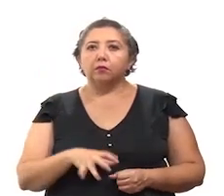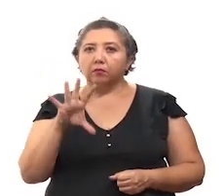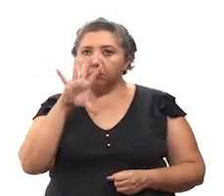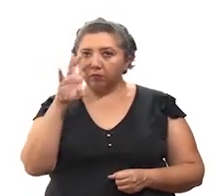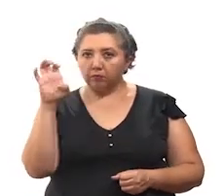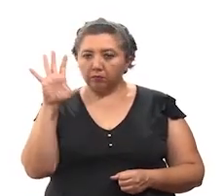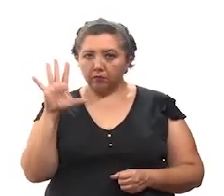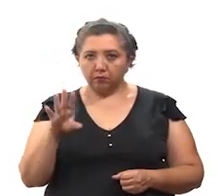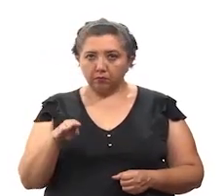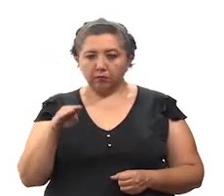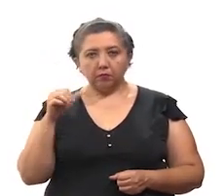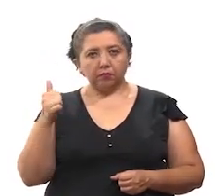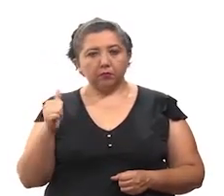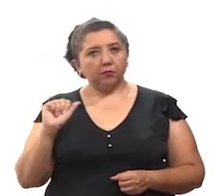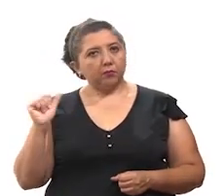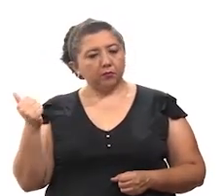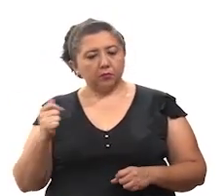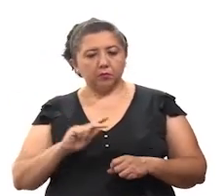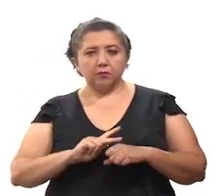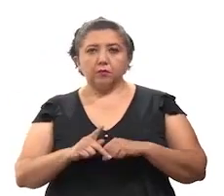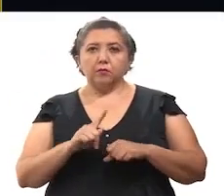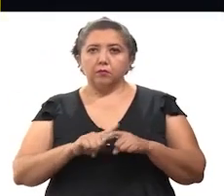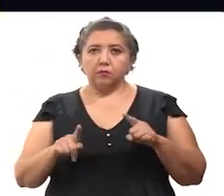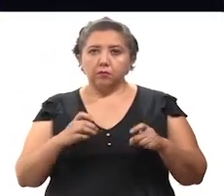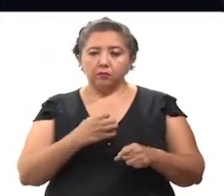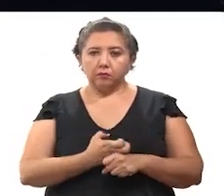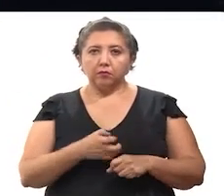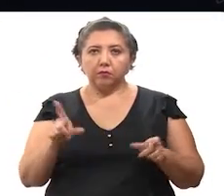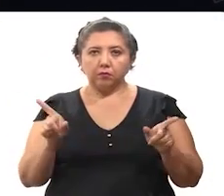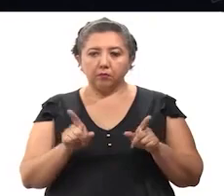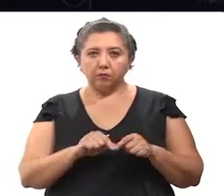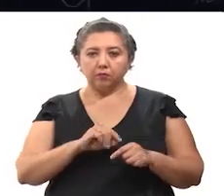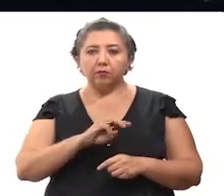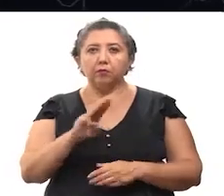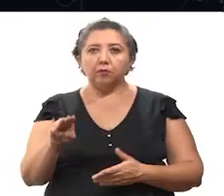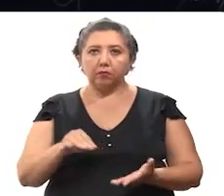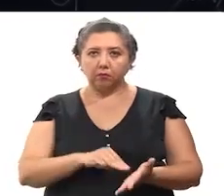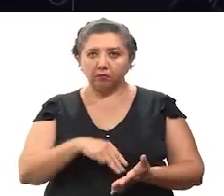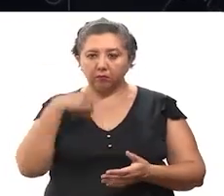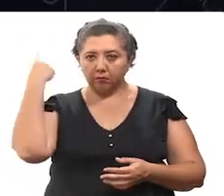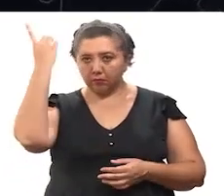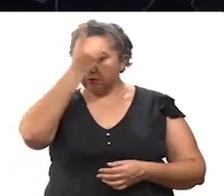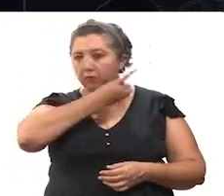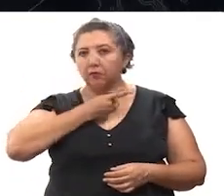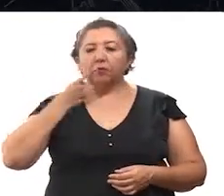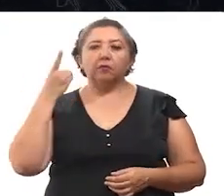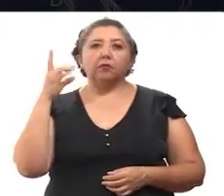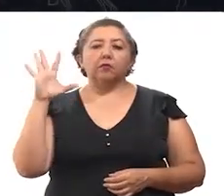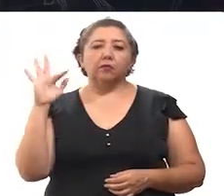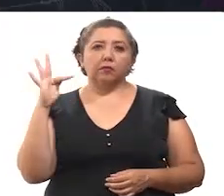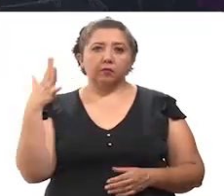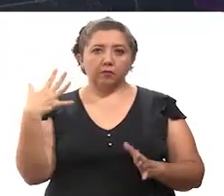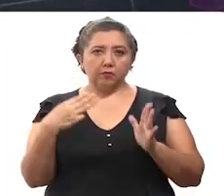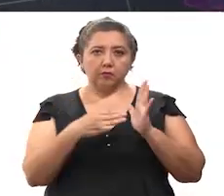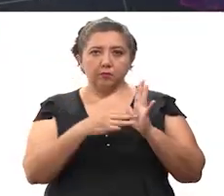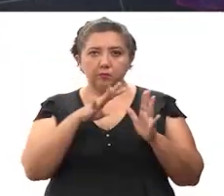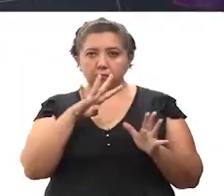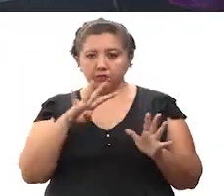596 son de otro país u otro estado. Específicamente, en Mérida se han diagnosticado 45